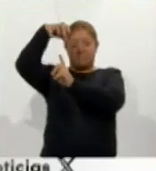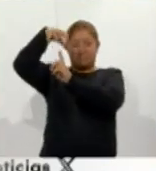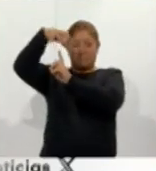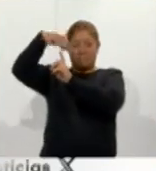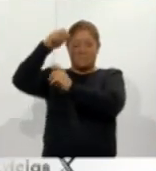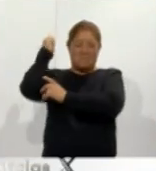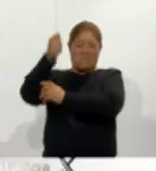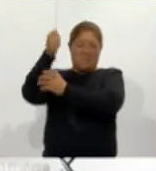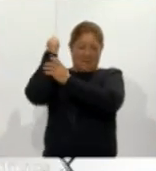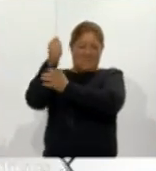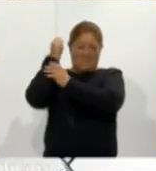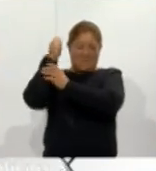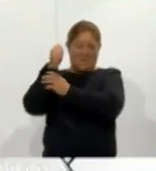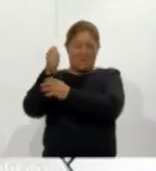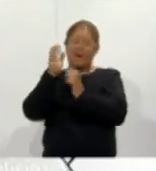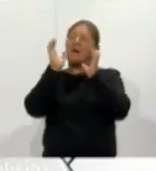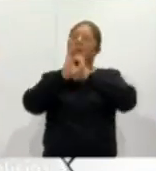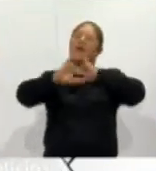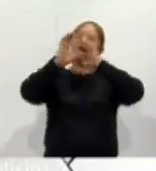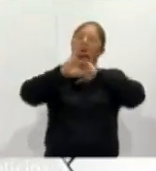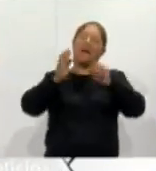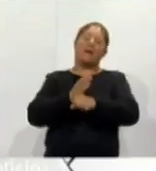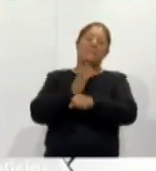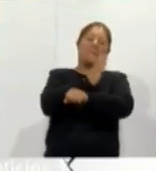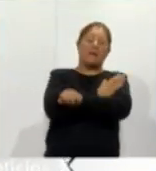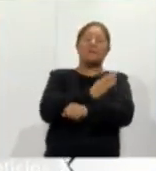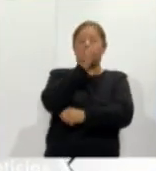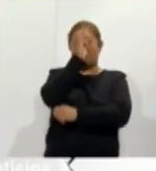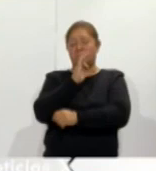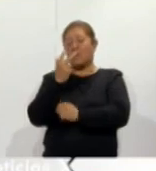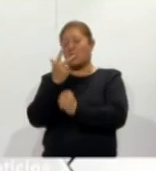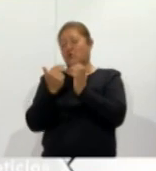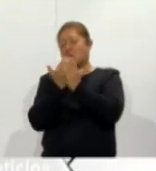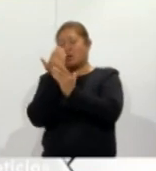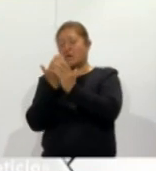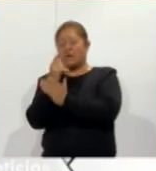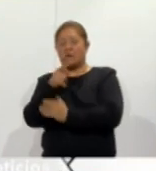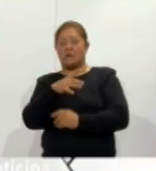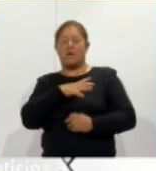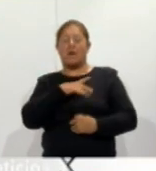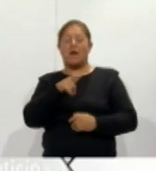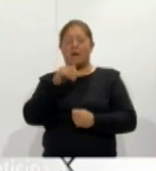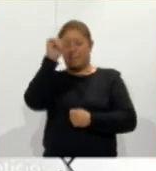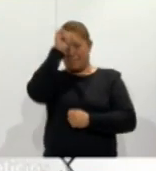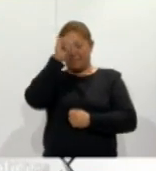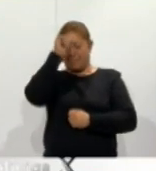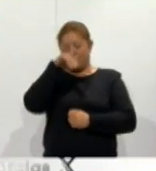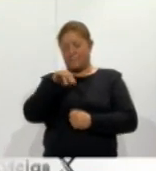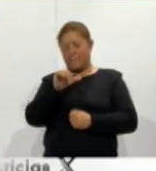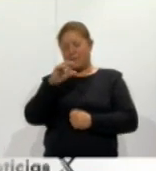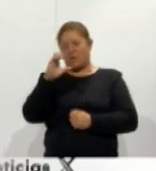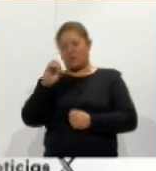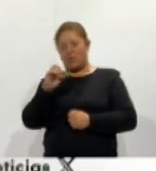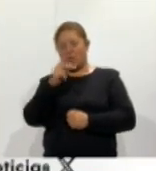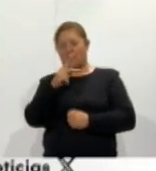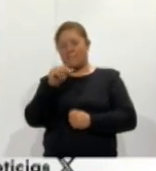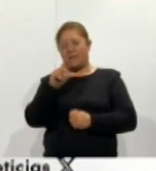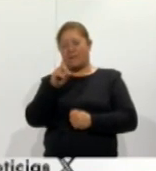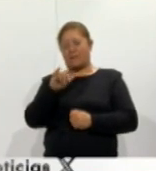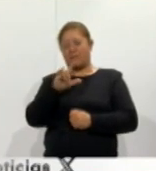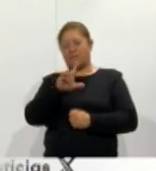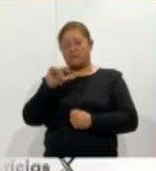mañanitas se dejaron escuchar previo a la misa de las ocho de la mañana la cual fue oficiada por el párroco Marco Antonio Padilla Aguilar